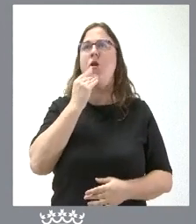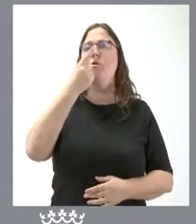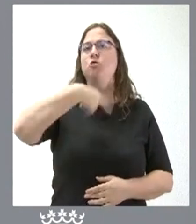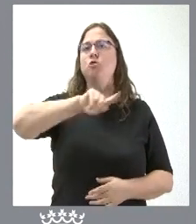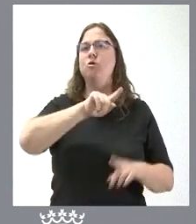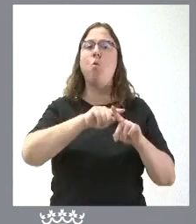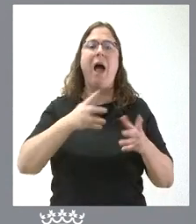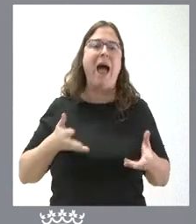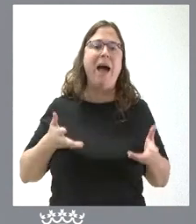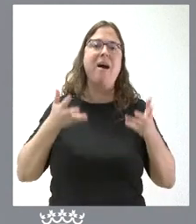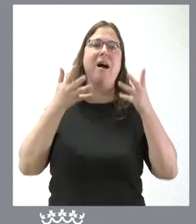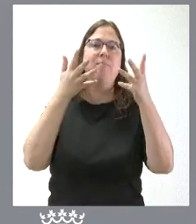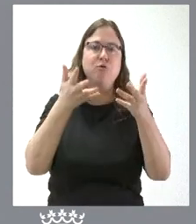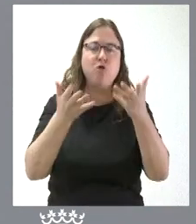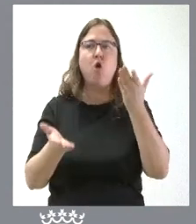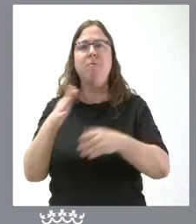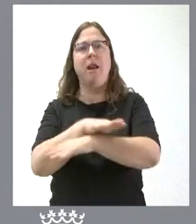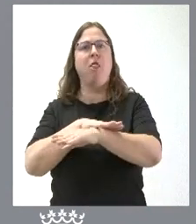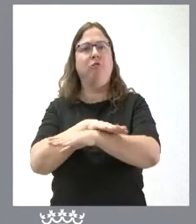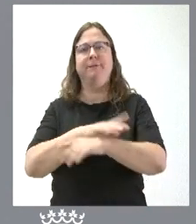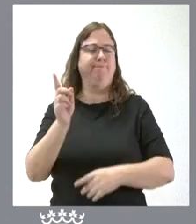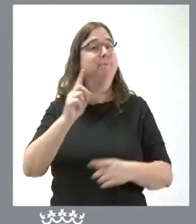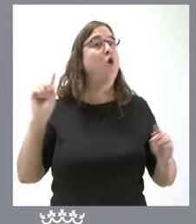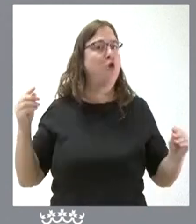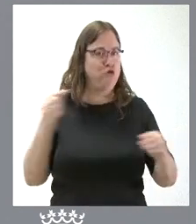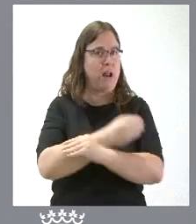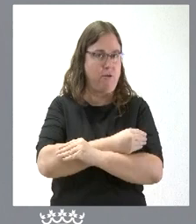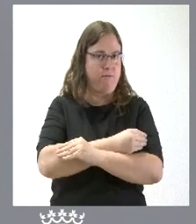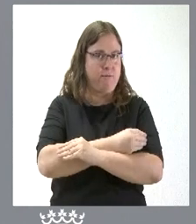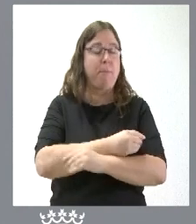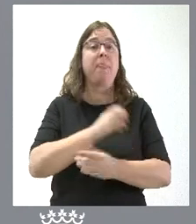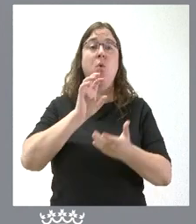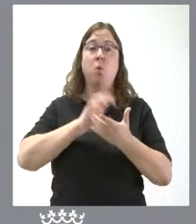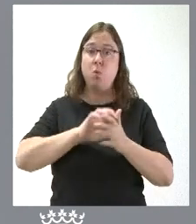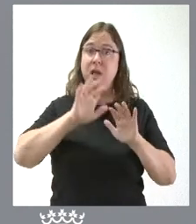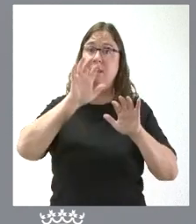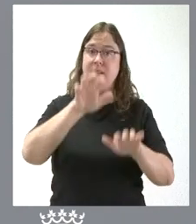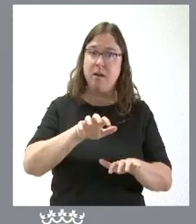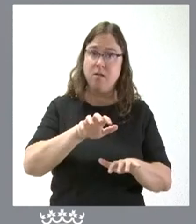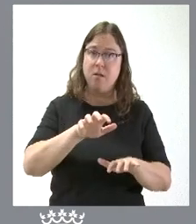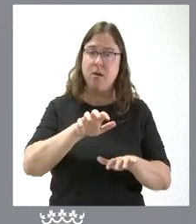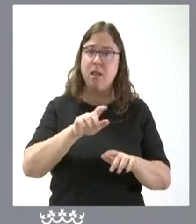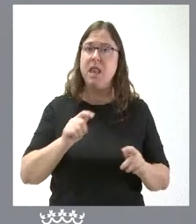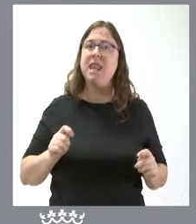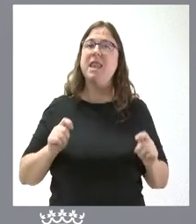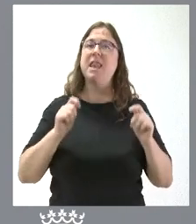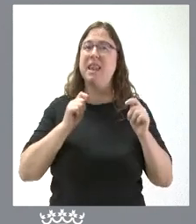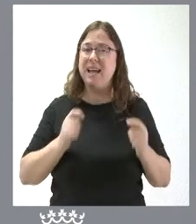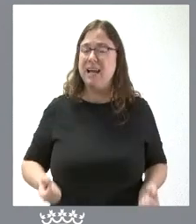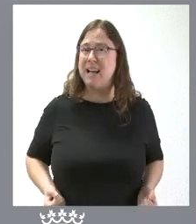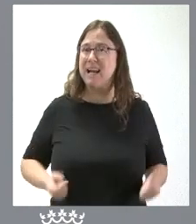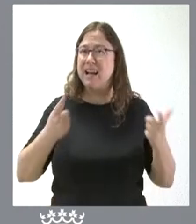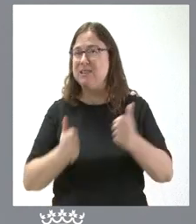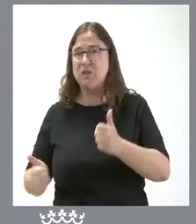una aportación comparable a del Estado es todo lo contrario la Junta de Castilla y León aporta de todo el gasto de